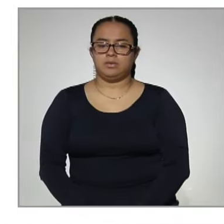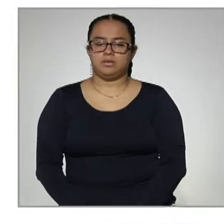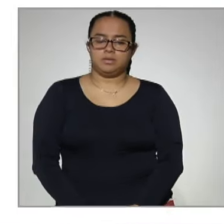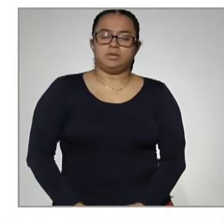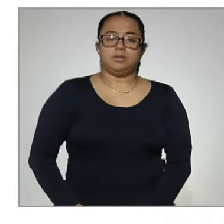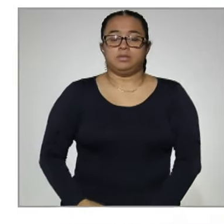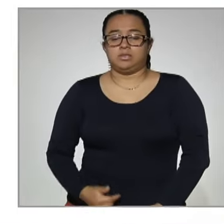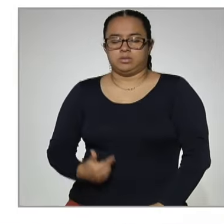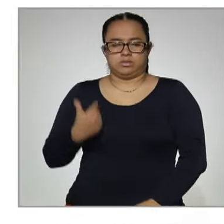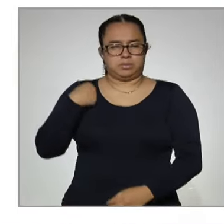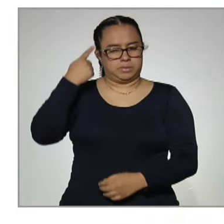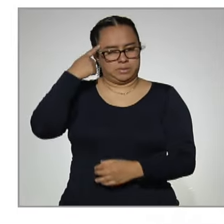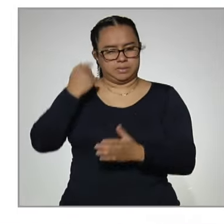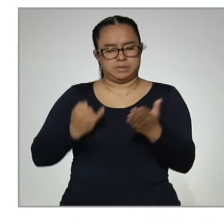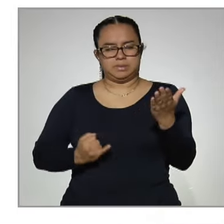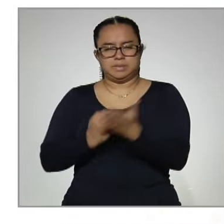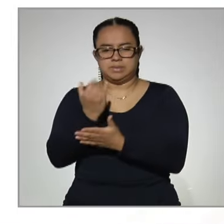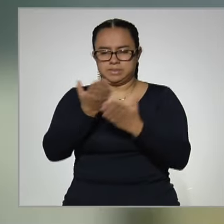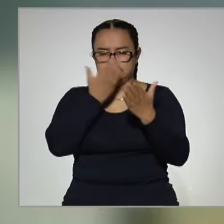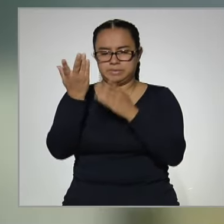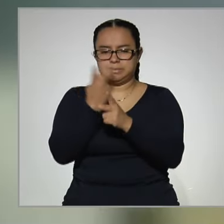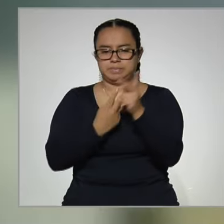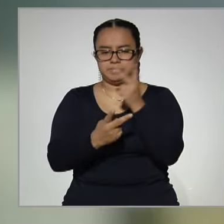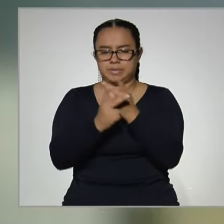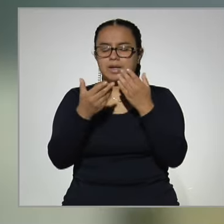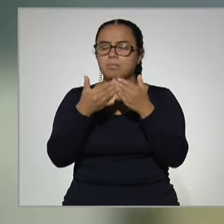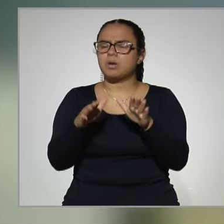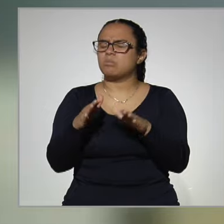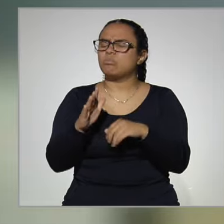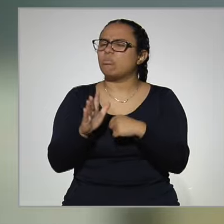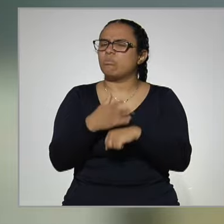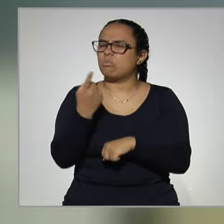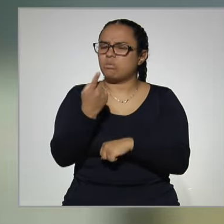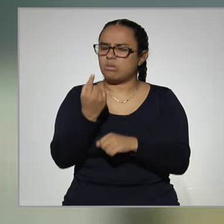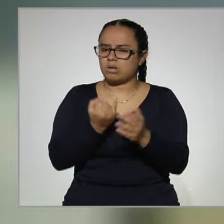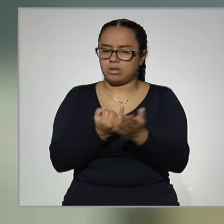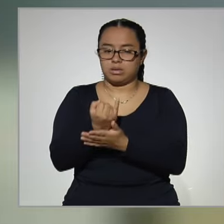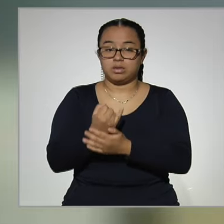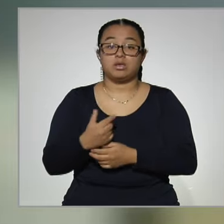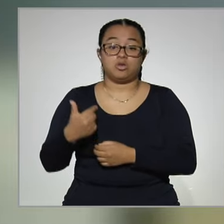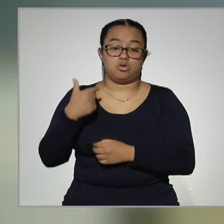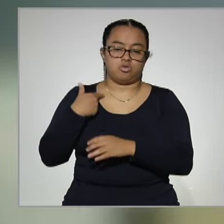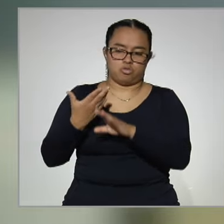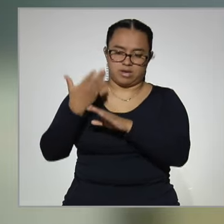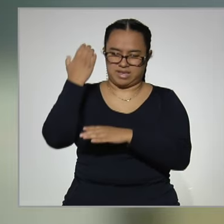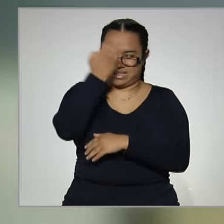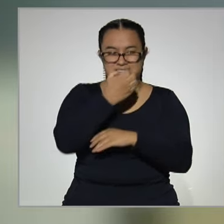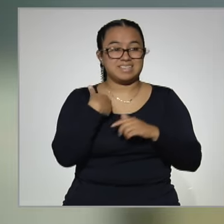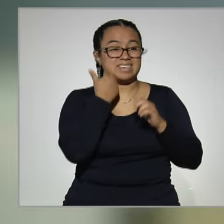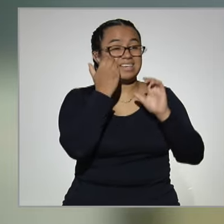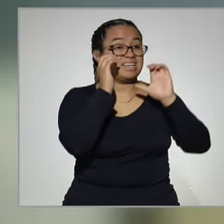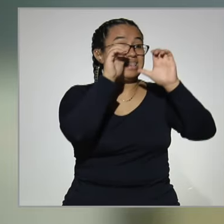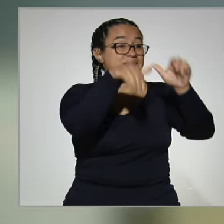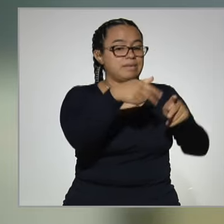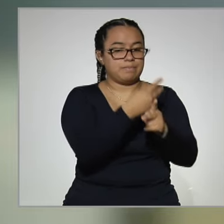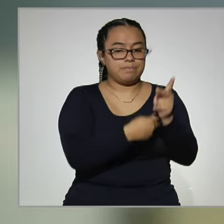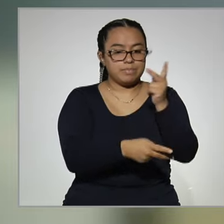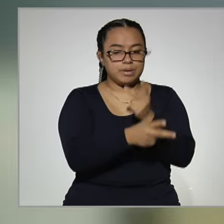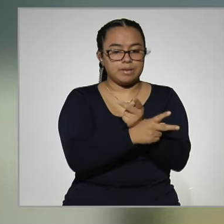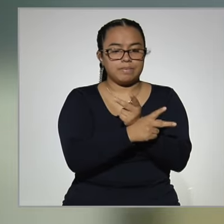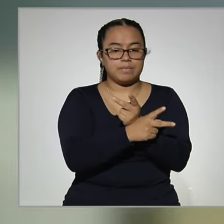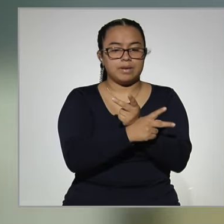Cuando yo decidí estudiar la prepa abierta fue porque en su momento yo hice mi examen para entrar a la preparatoria,